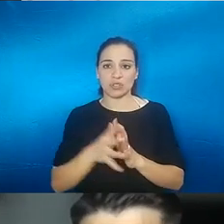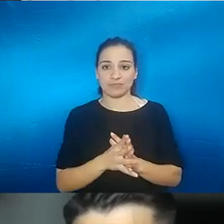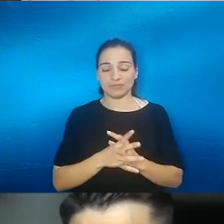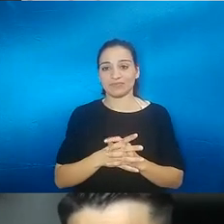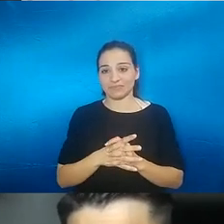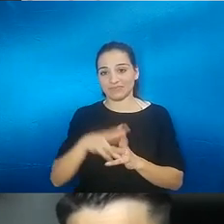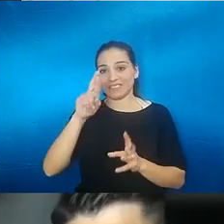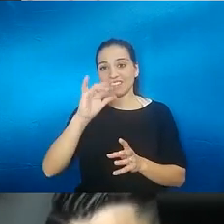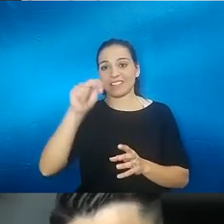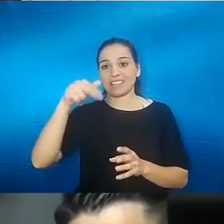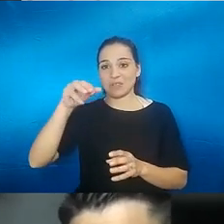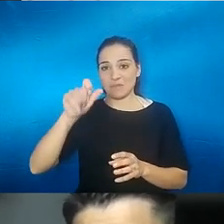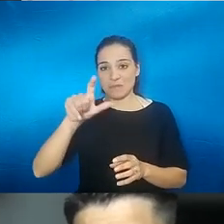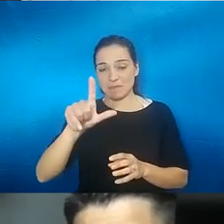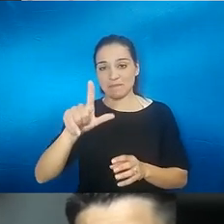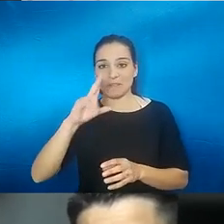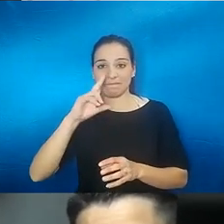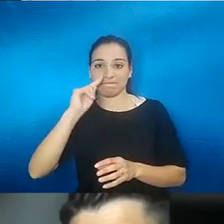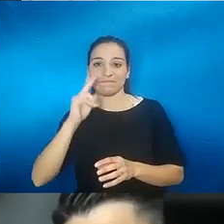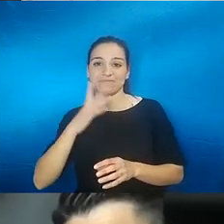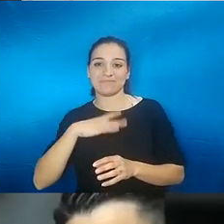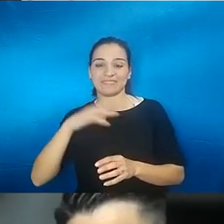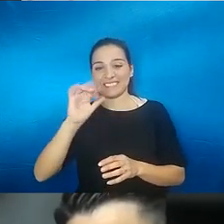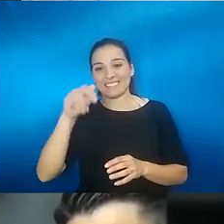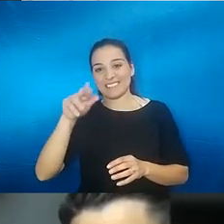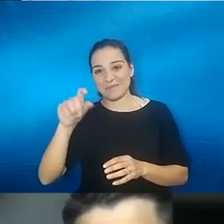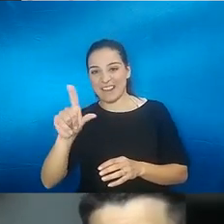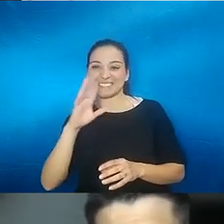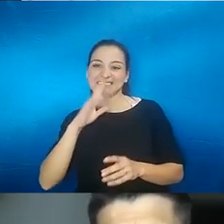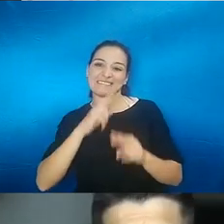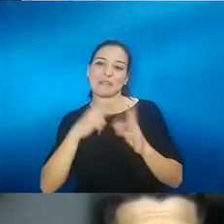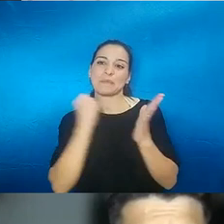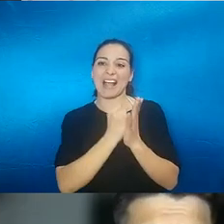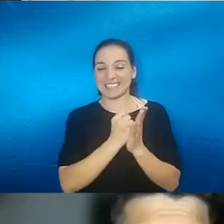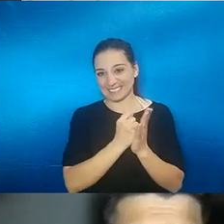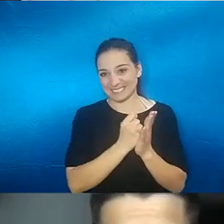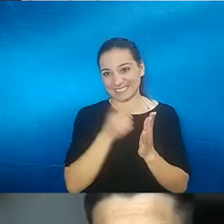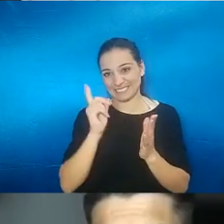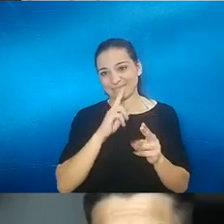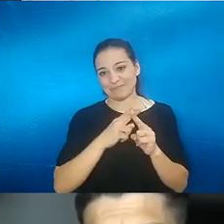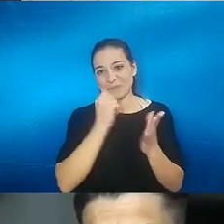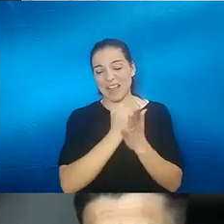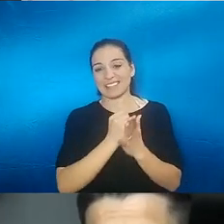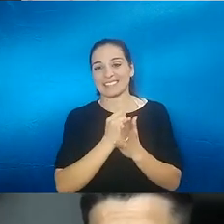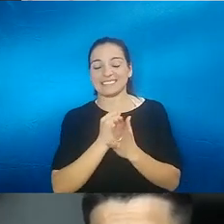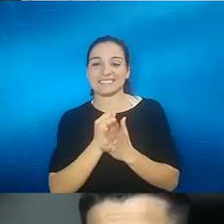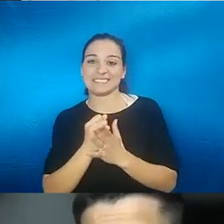lo he visto antes creo que lo ha escrito Mara y ha puesto rinomel la marca de rinomel son lapagos nasales con suero hipertónico hipotónico no